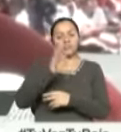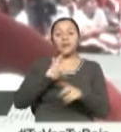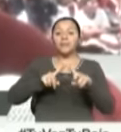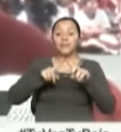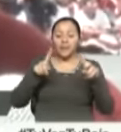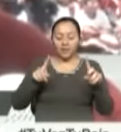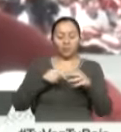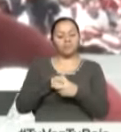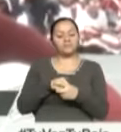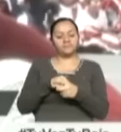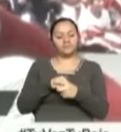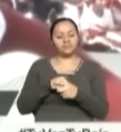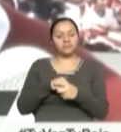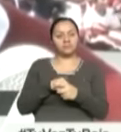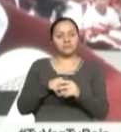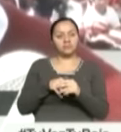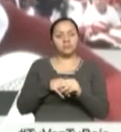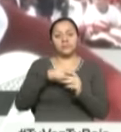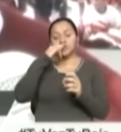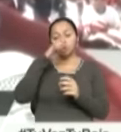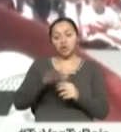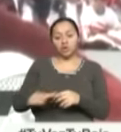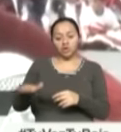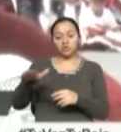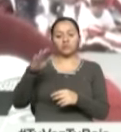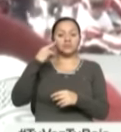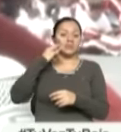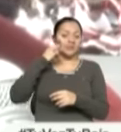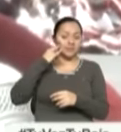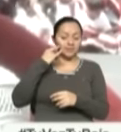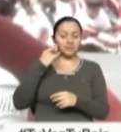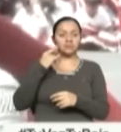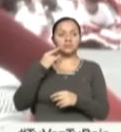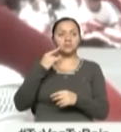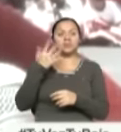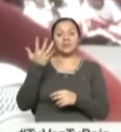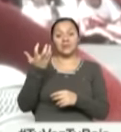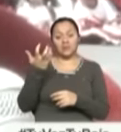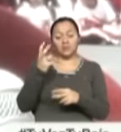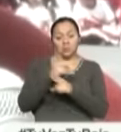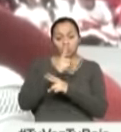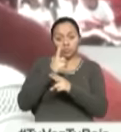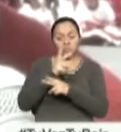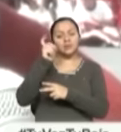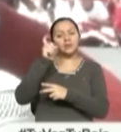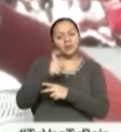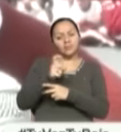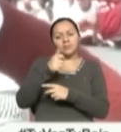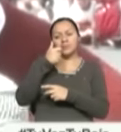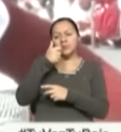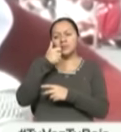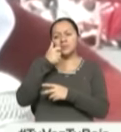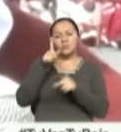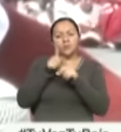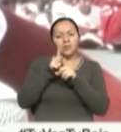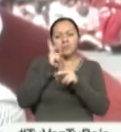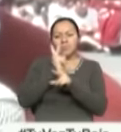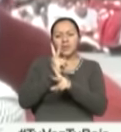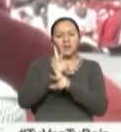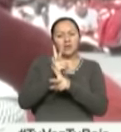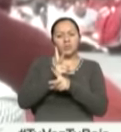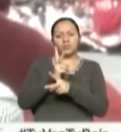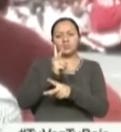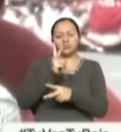los niños y niñas quieren utilizarlo, puede ser muy peligroso y arriesgado